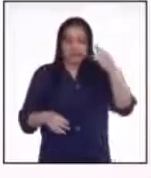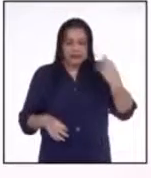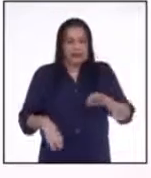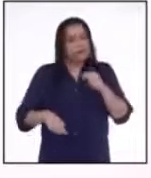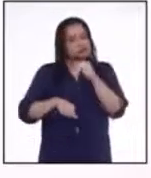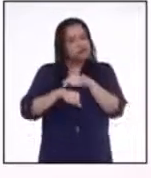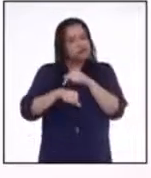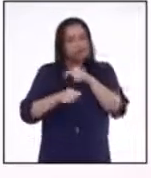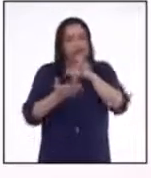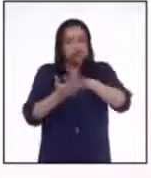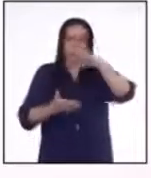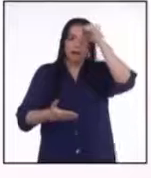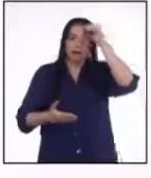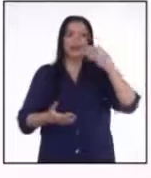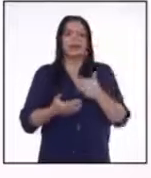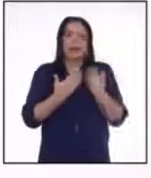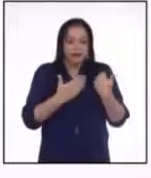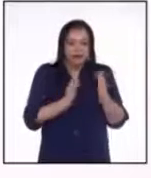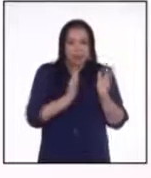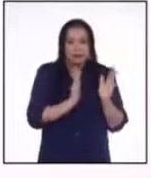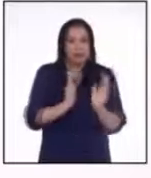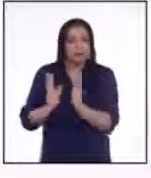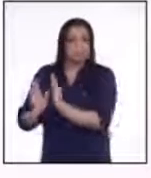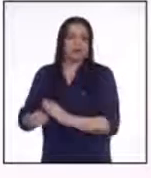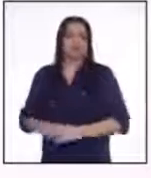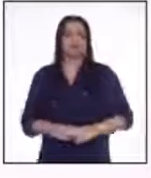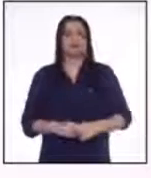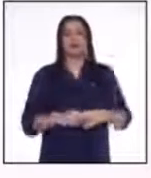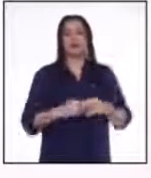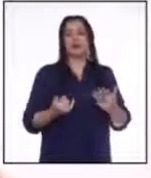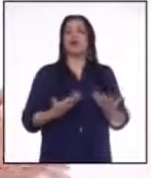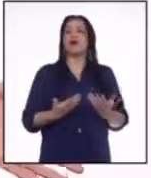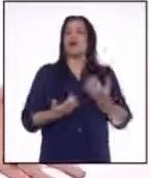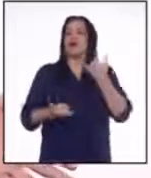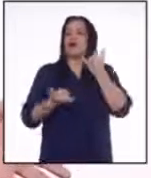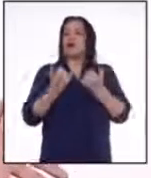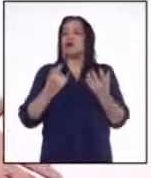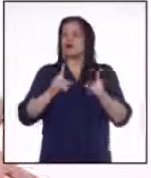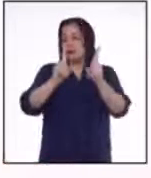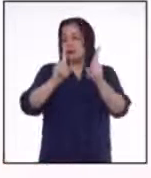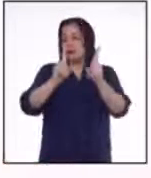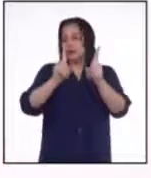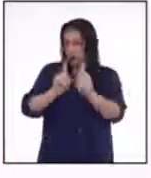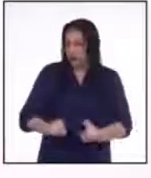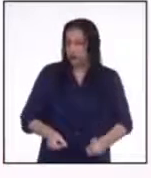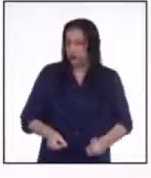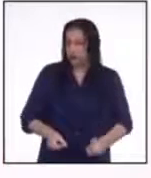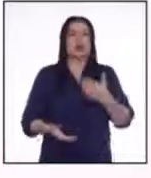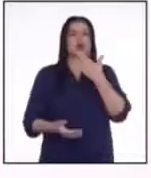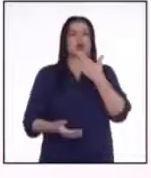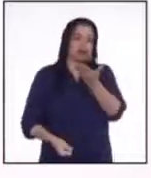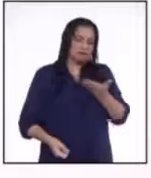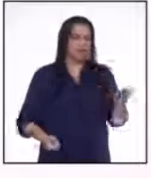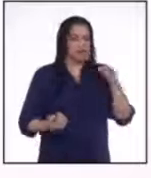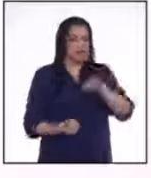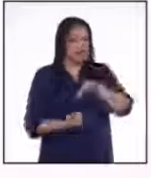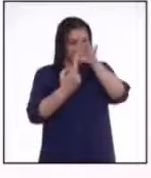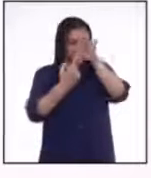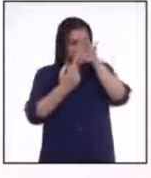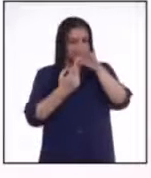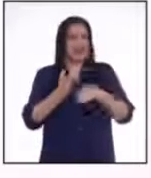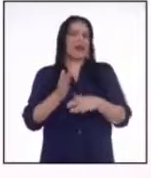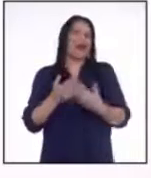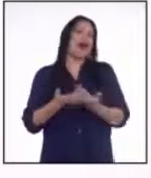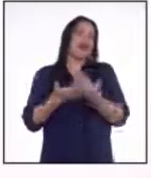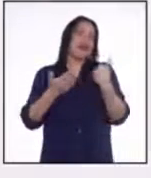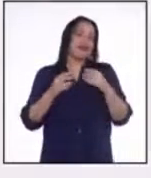tiempo para aprender y estar preparados. Pasemos a una última ronda de preguntas con nuestro invitado especial antes de